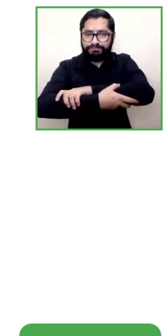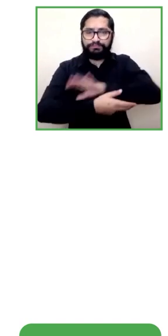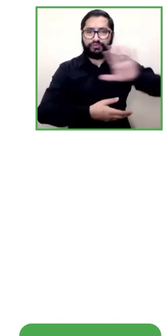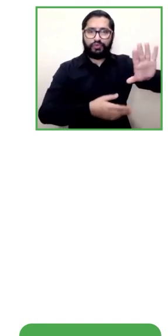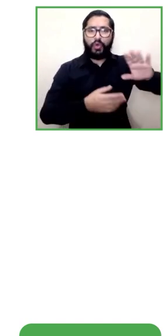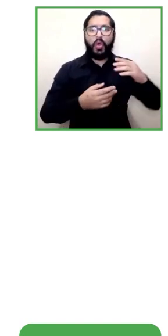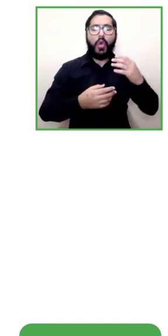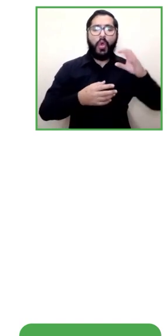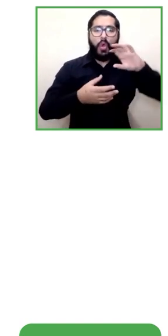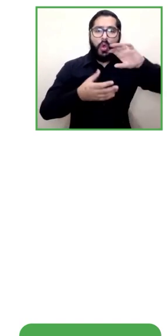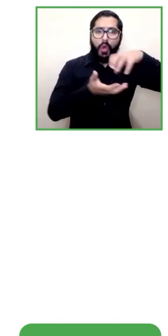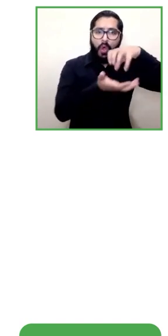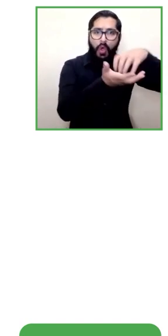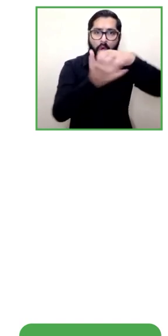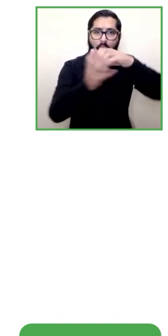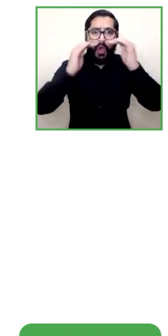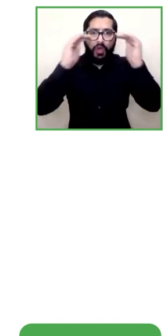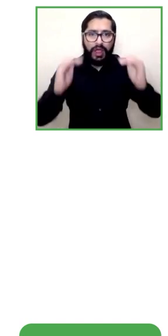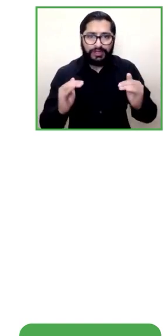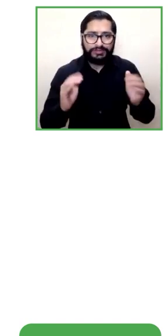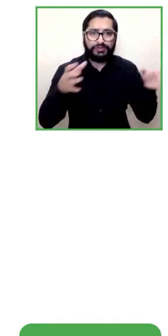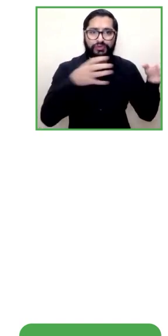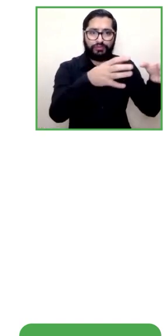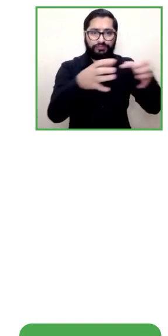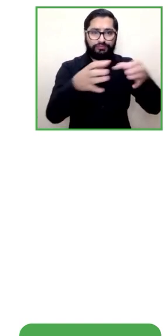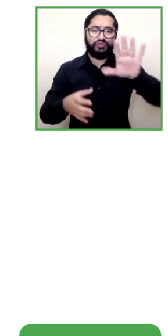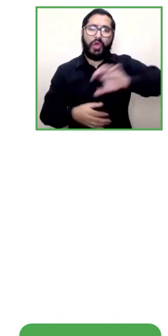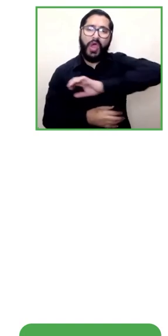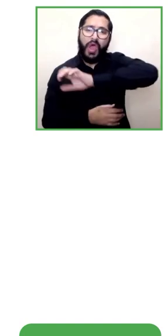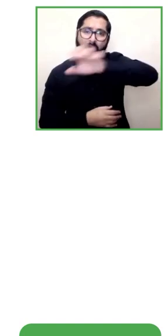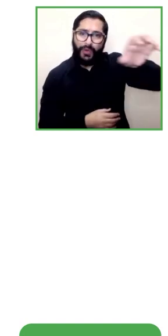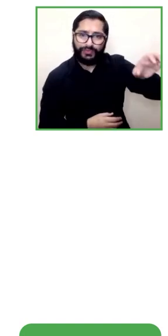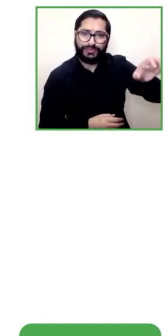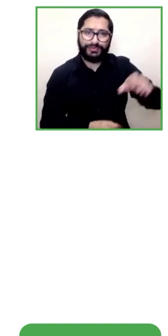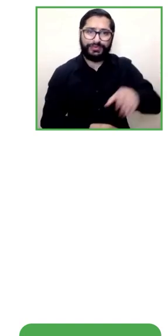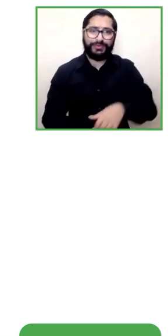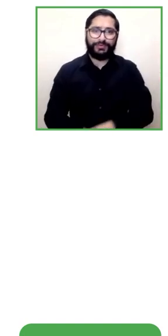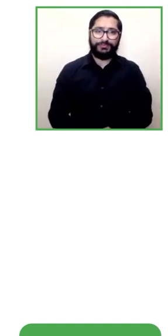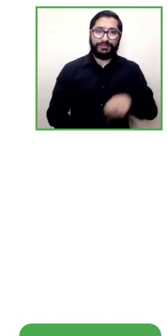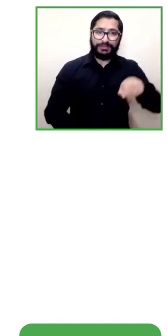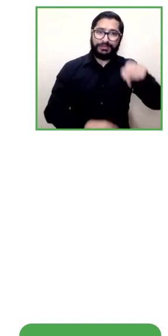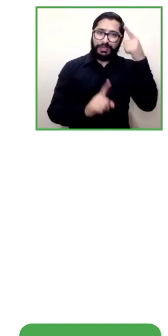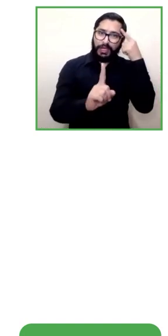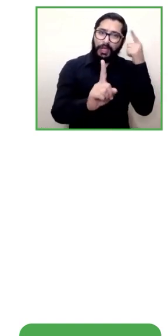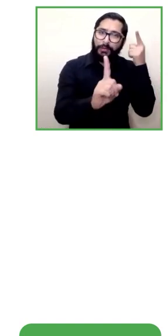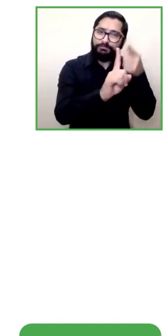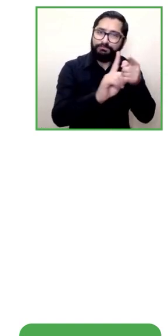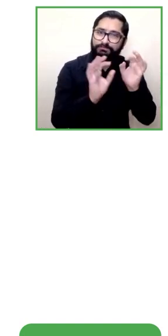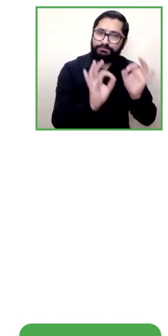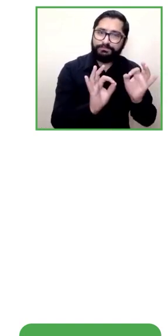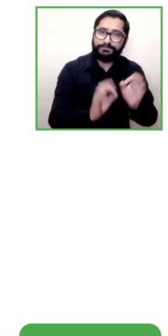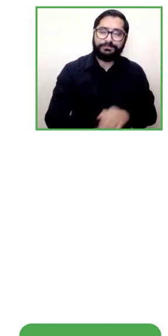entonces esos objetivos serán para los próximos dos a cinco años